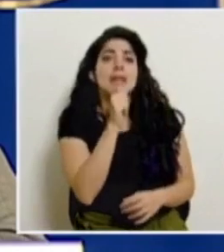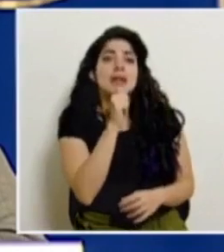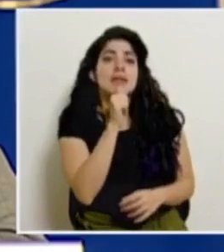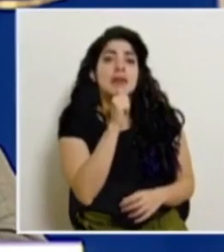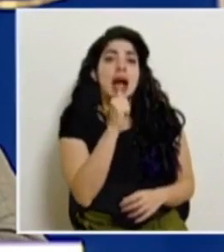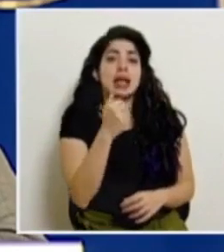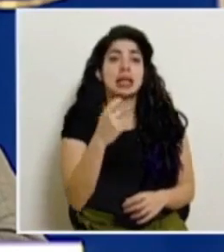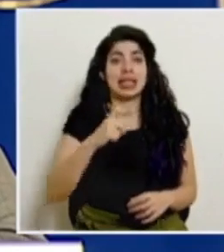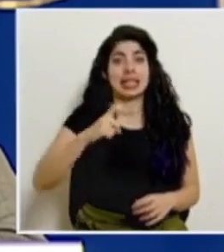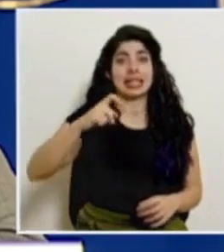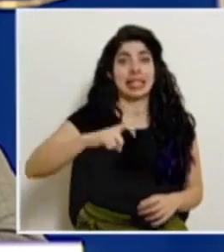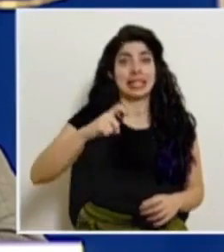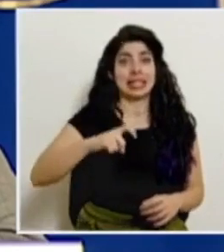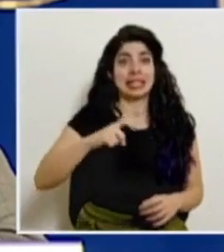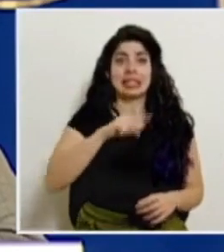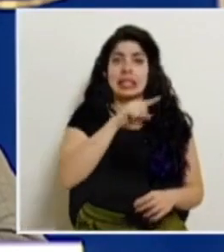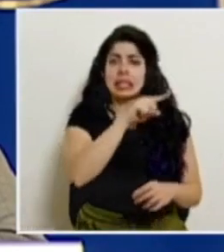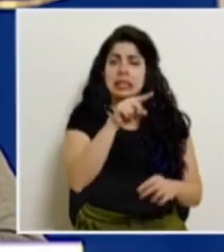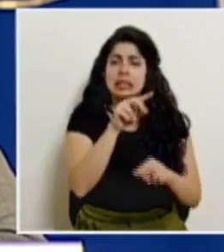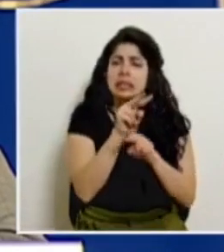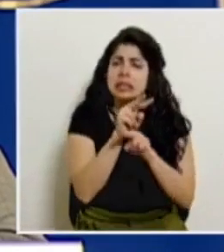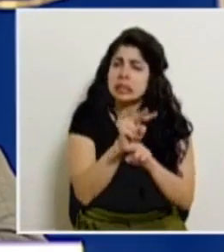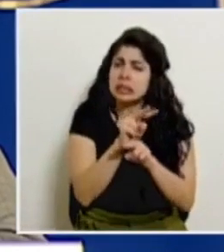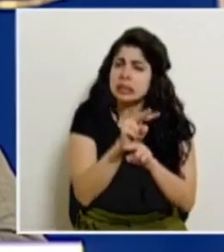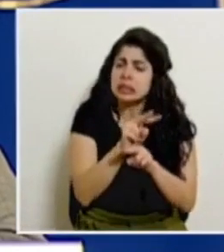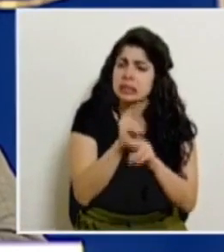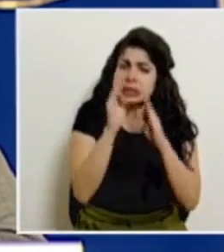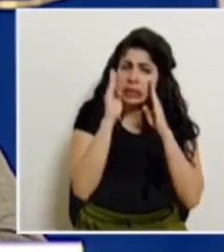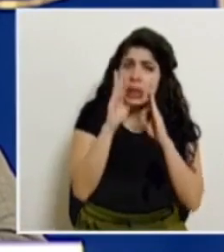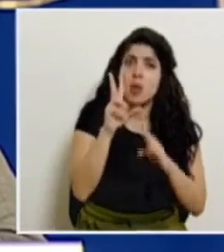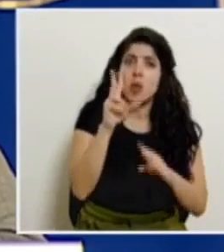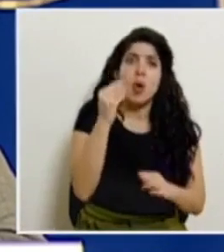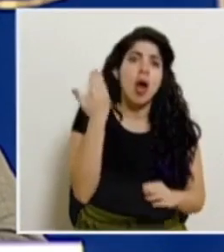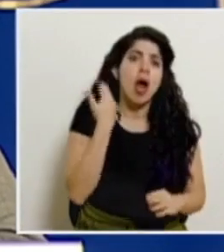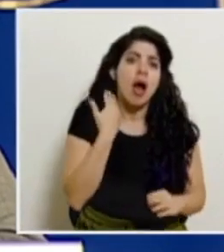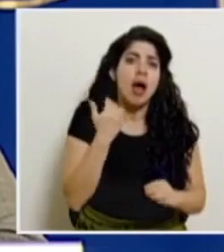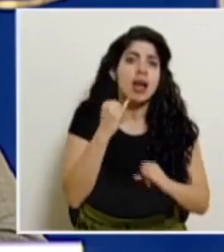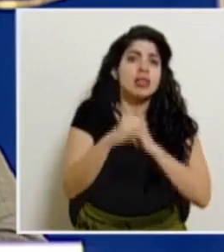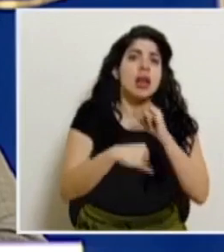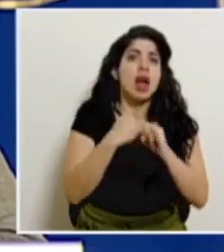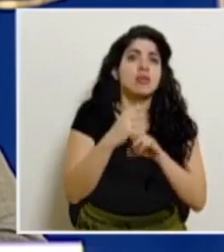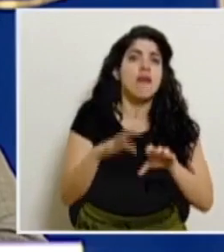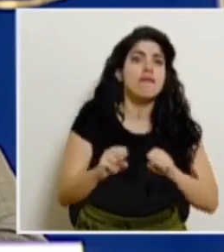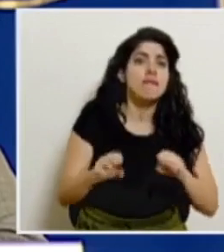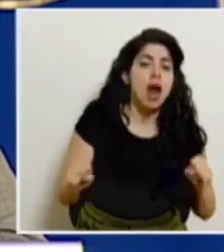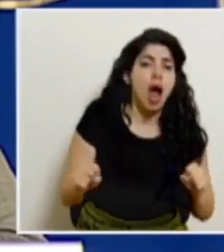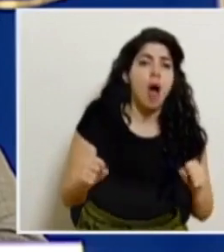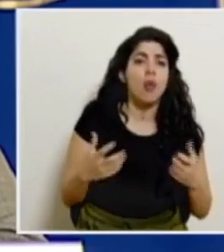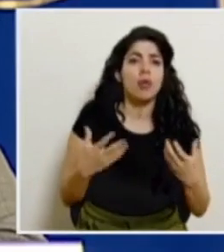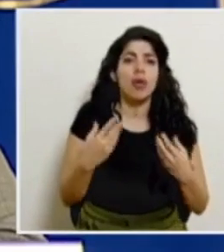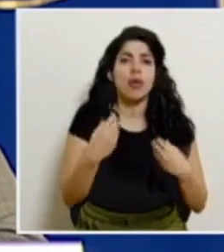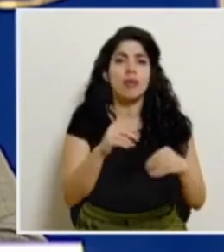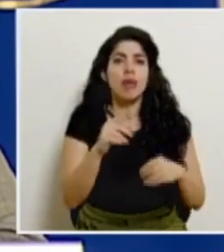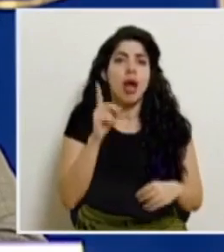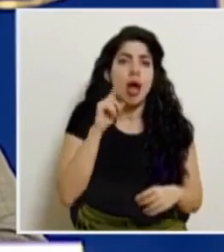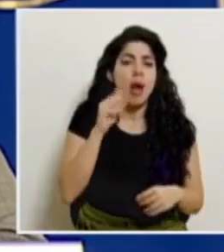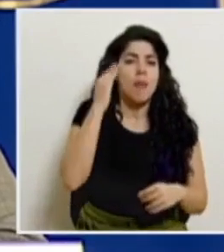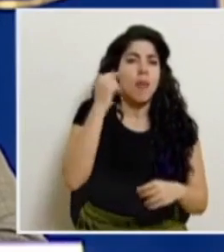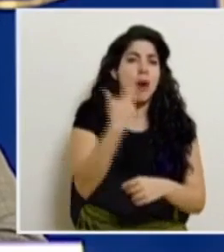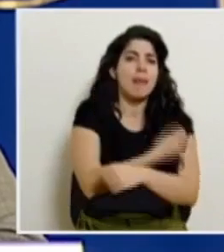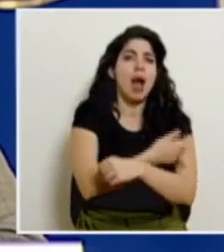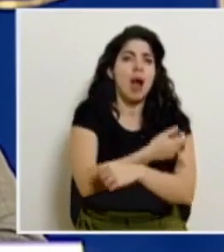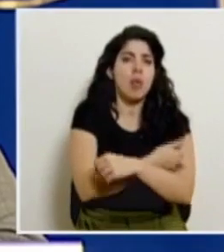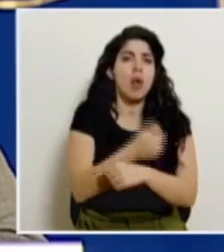la necesidad de estar muy vigilantes muy alertas para no caer en fraudes internacionales producto del tráfico de